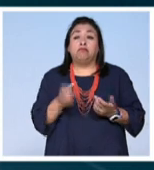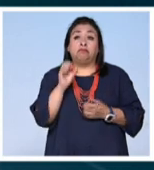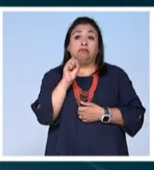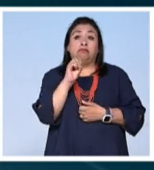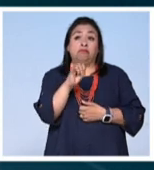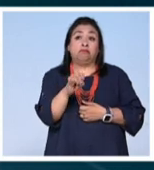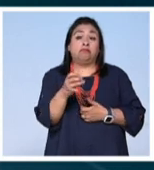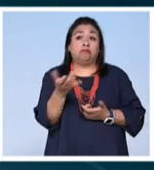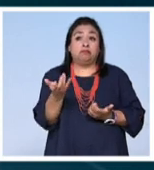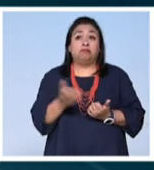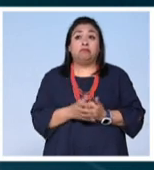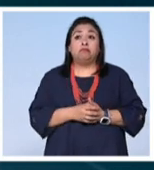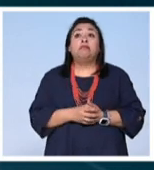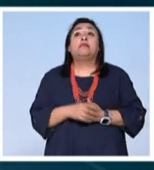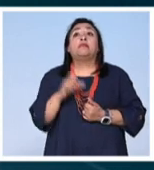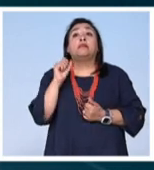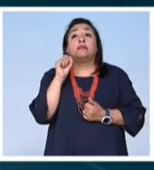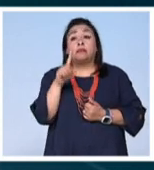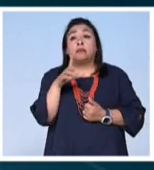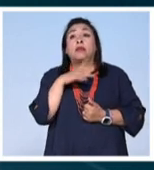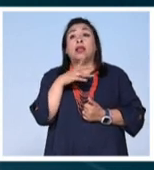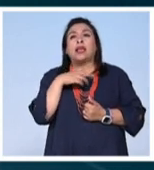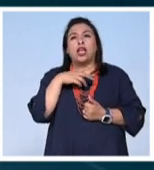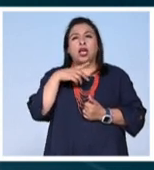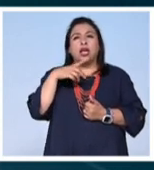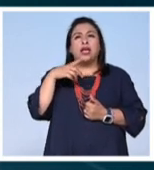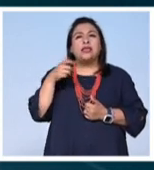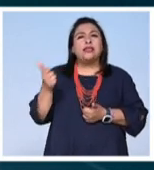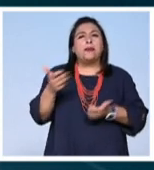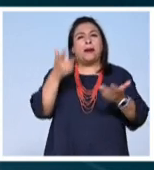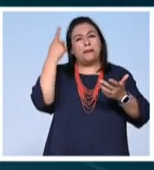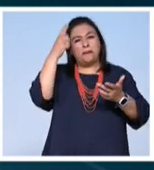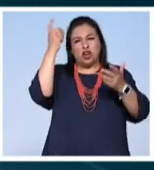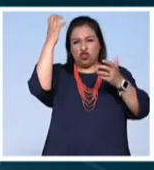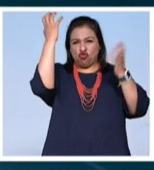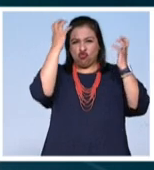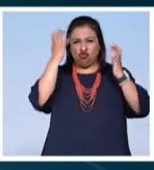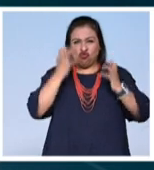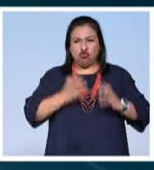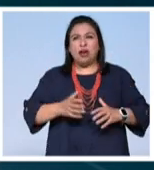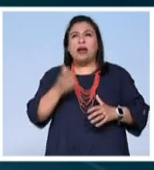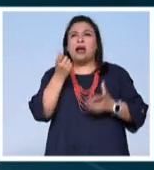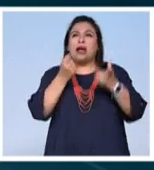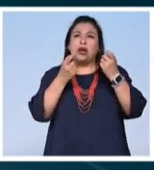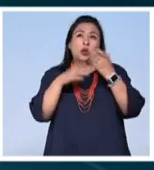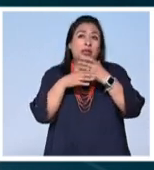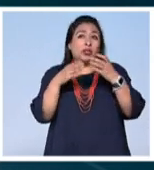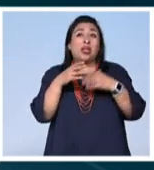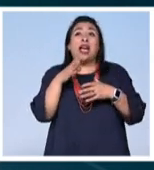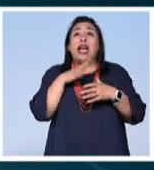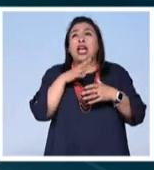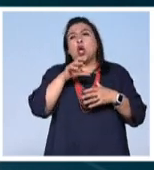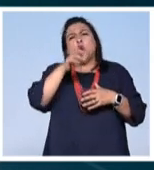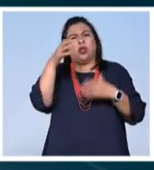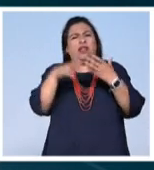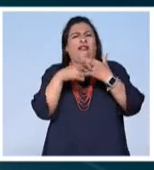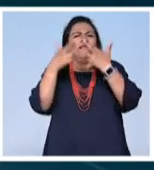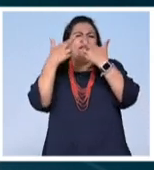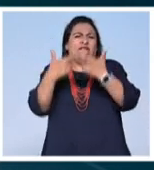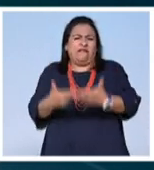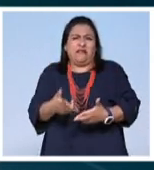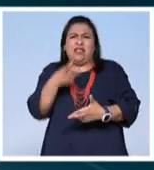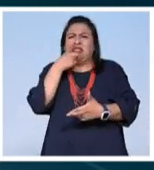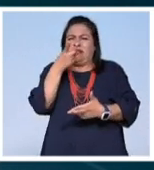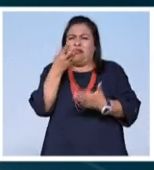Así es. Y bueno, pues también ahí dice regaderas portátiles. En fin, algunos elementos porque ya tienen de otras cosas. Nos